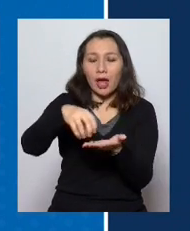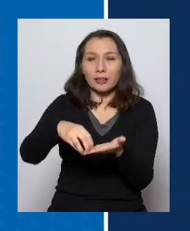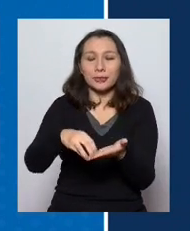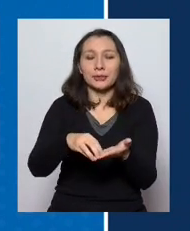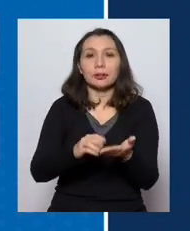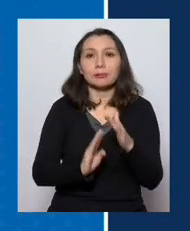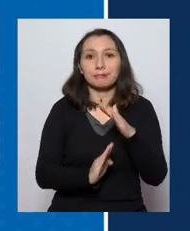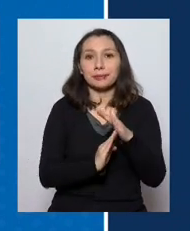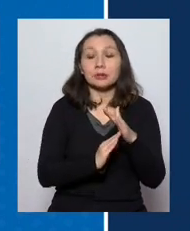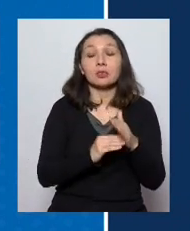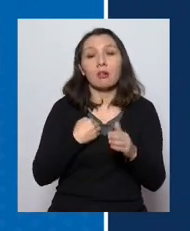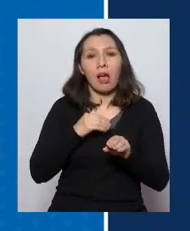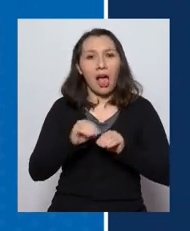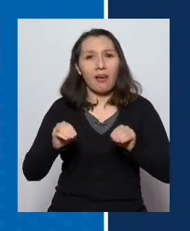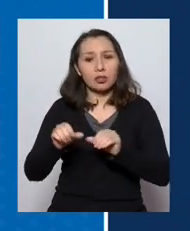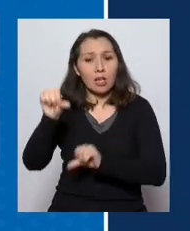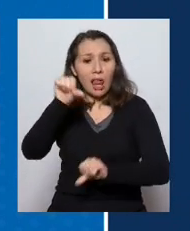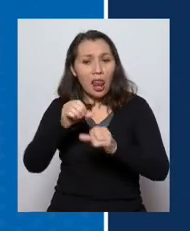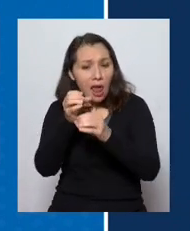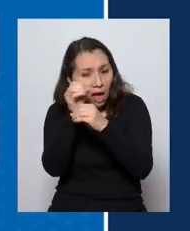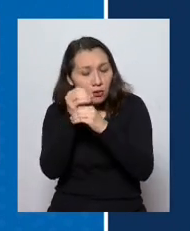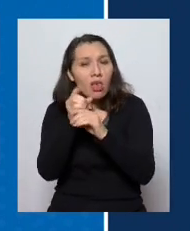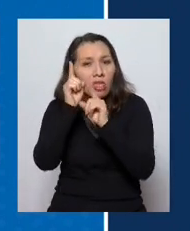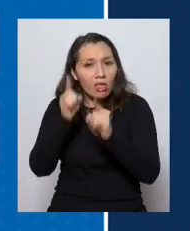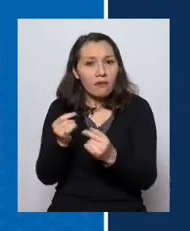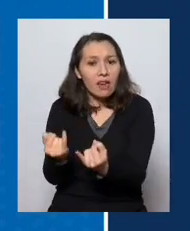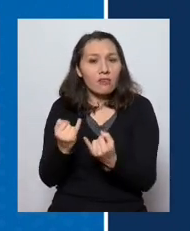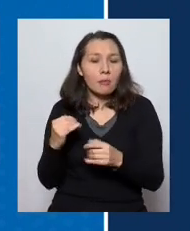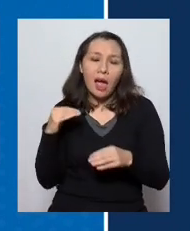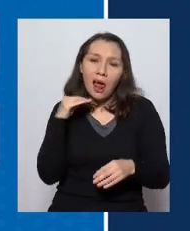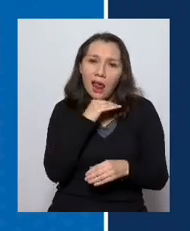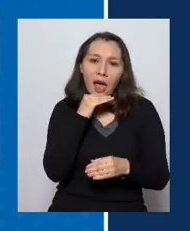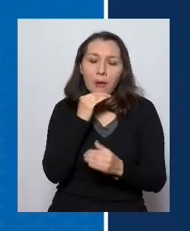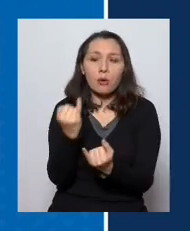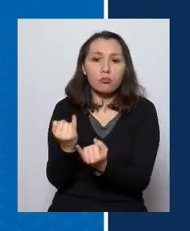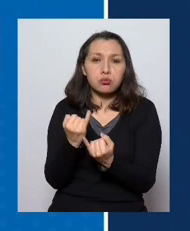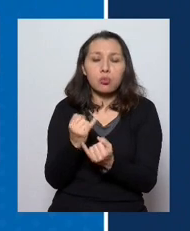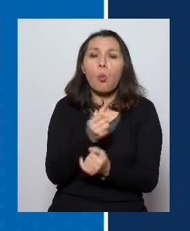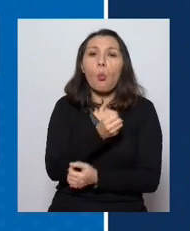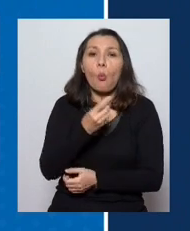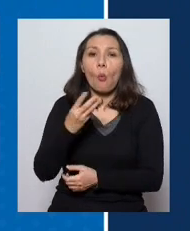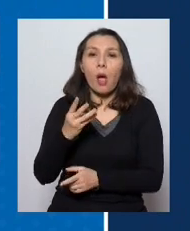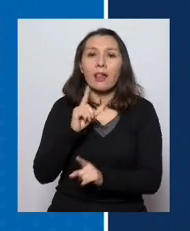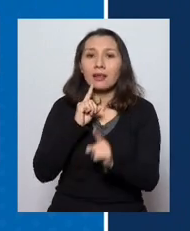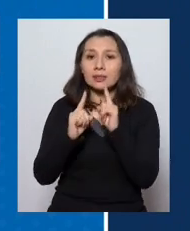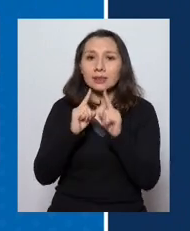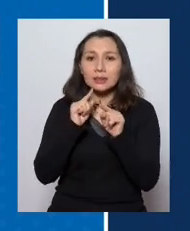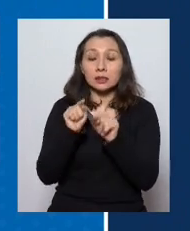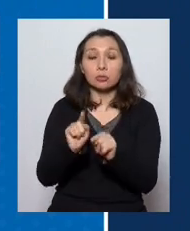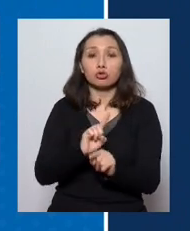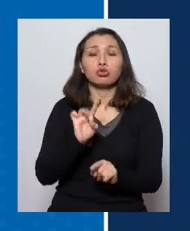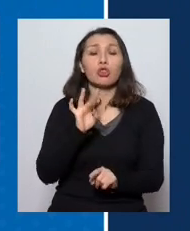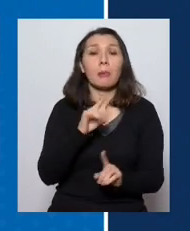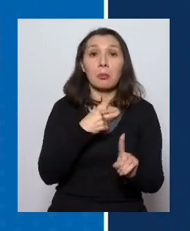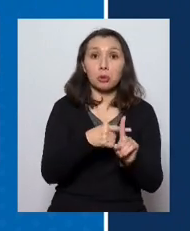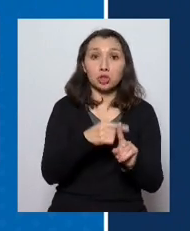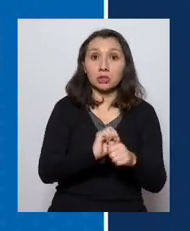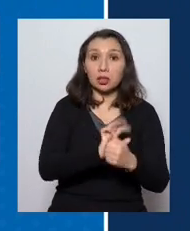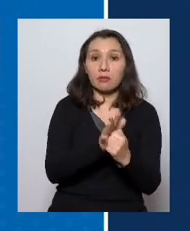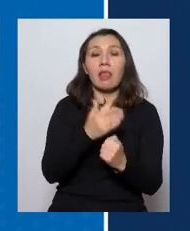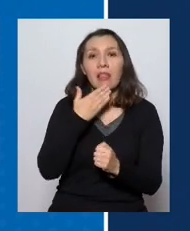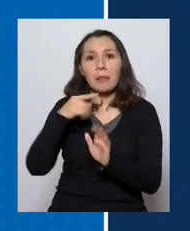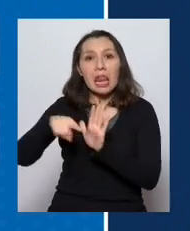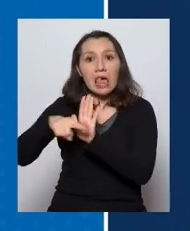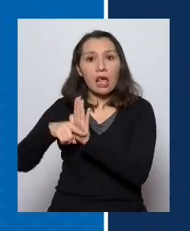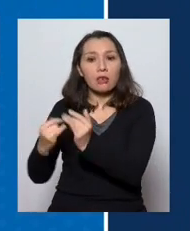hacer un llamado a los laboratorios para que informen rápidamente los test, no solamente los positivos sino que también